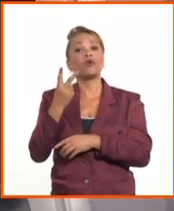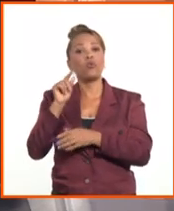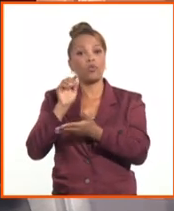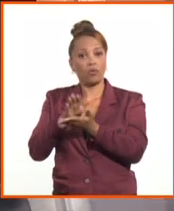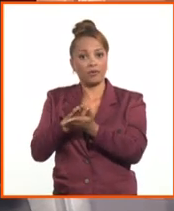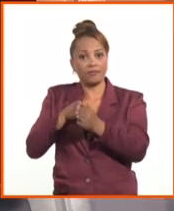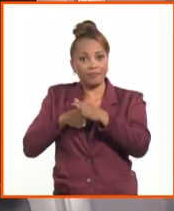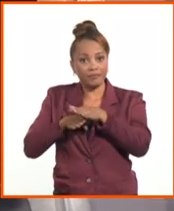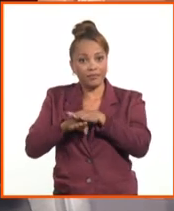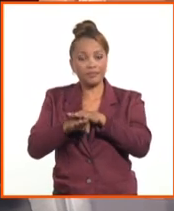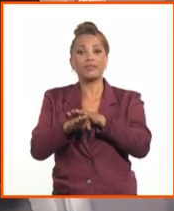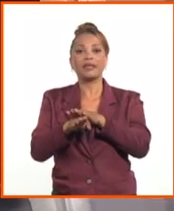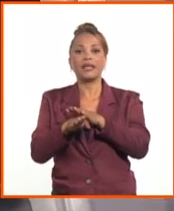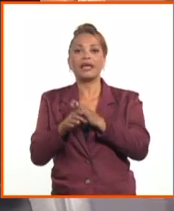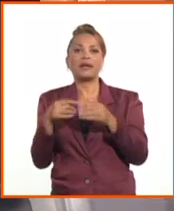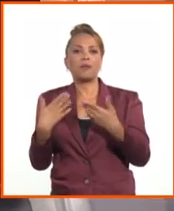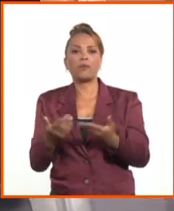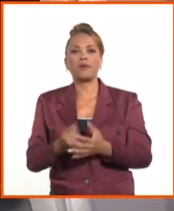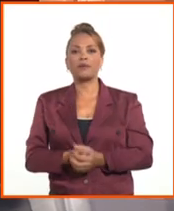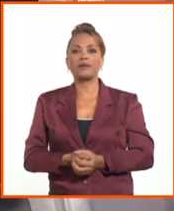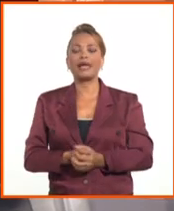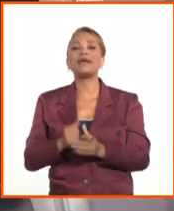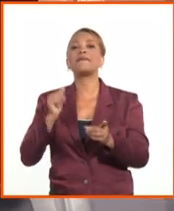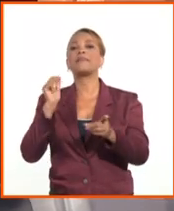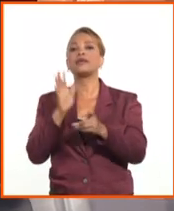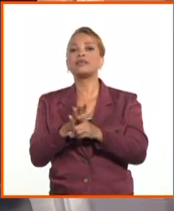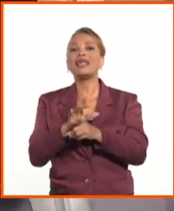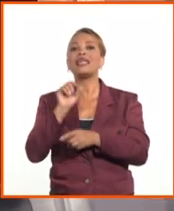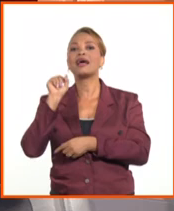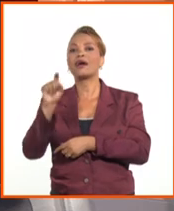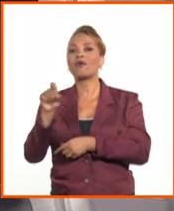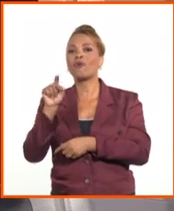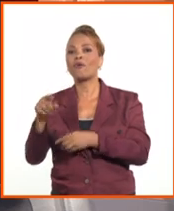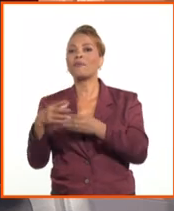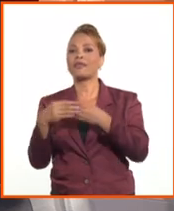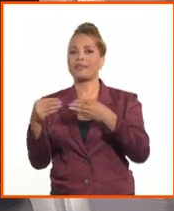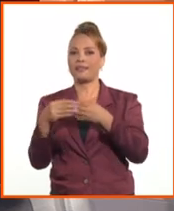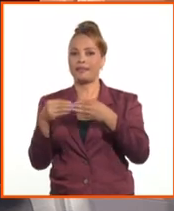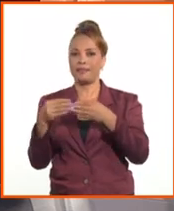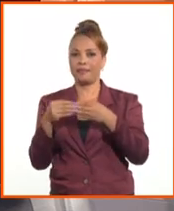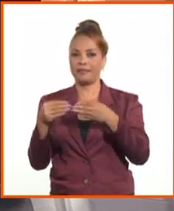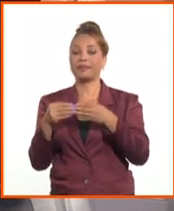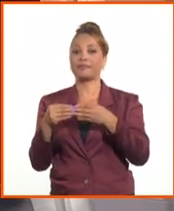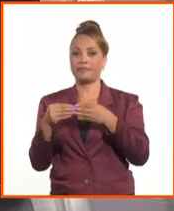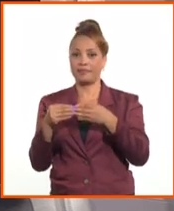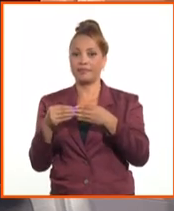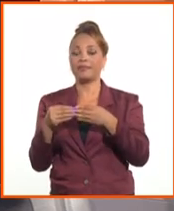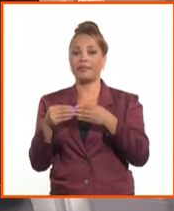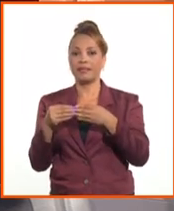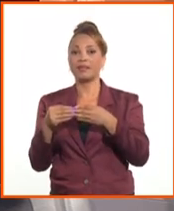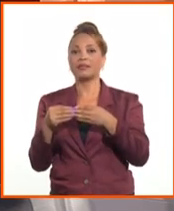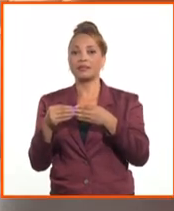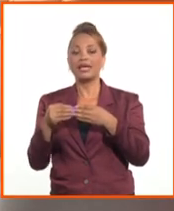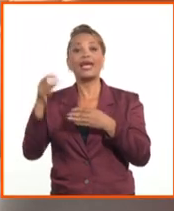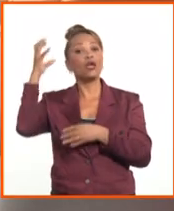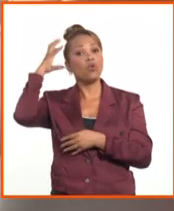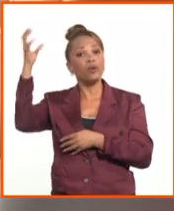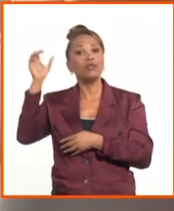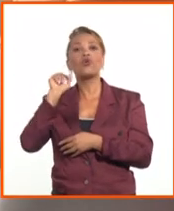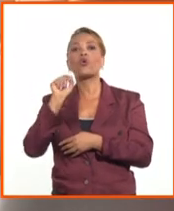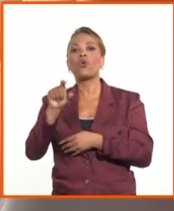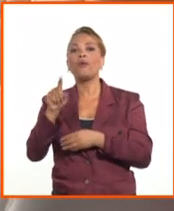dando ahora es iniciar la compra de divisas. Nosotros lo que vamos a hacer... Si del Estado compra la divisa.